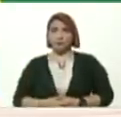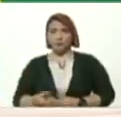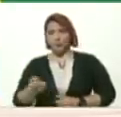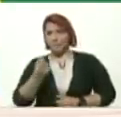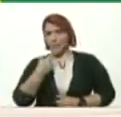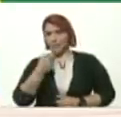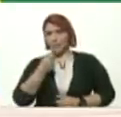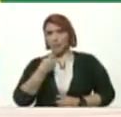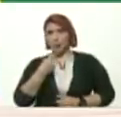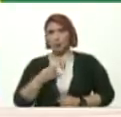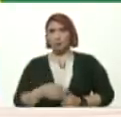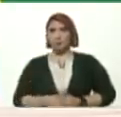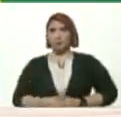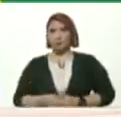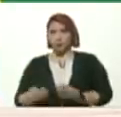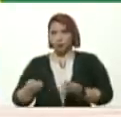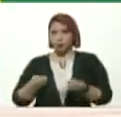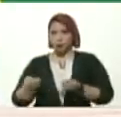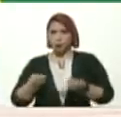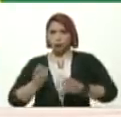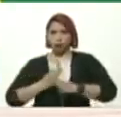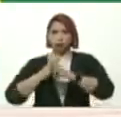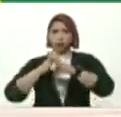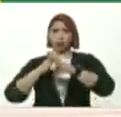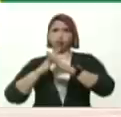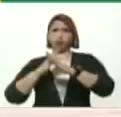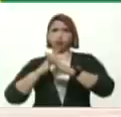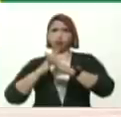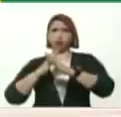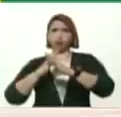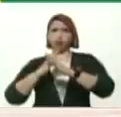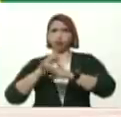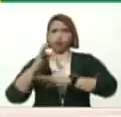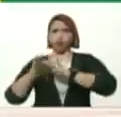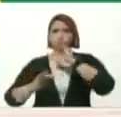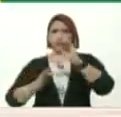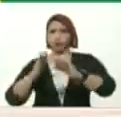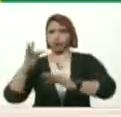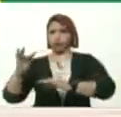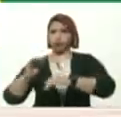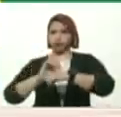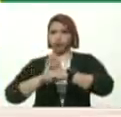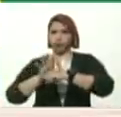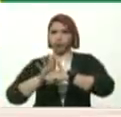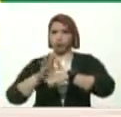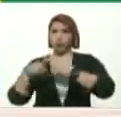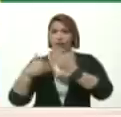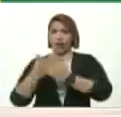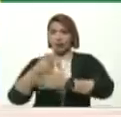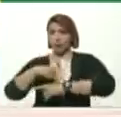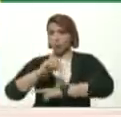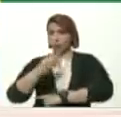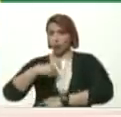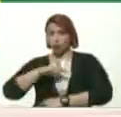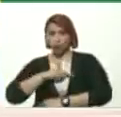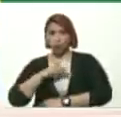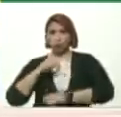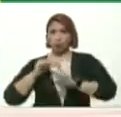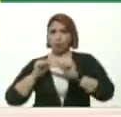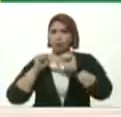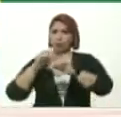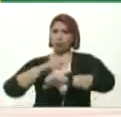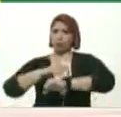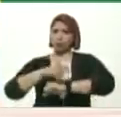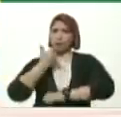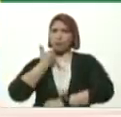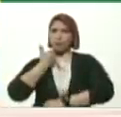Que controlen Y corten El coronavirus Hasta ese momento Seguiremos En tiempos de pandemia